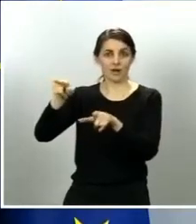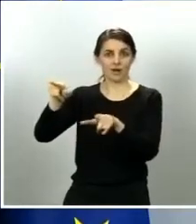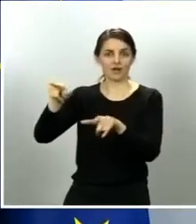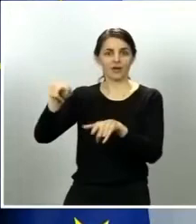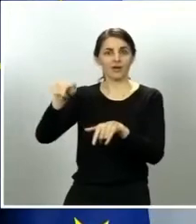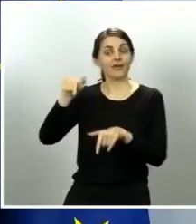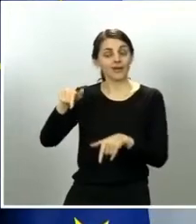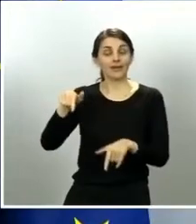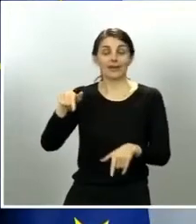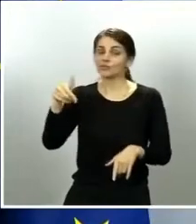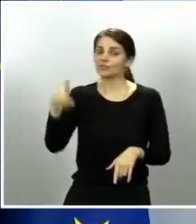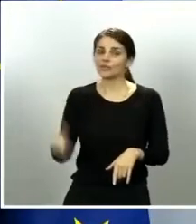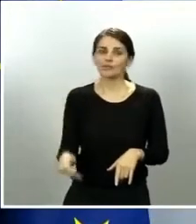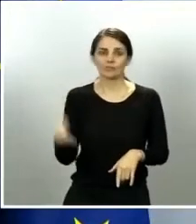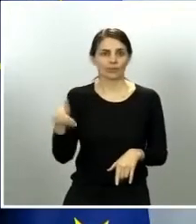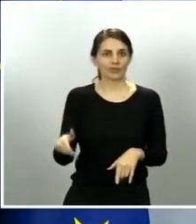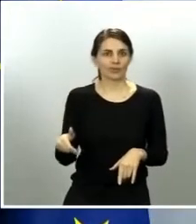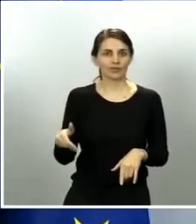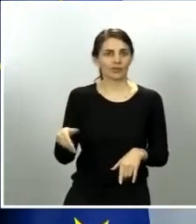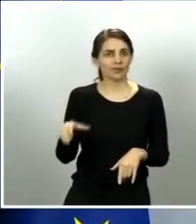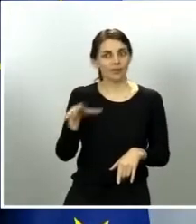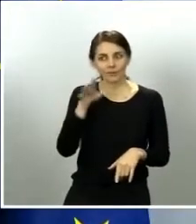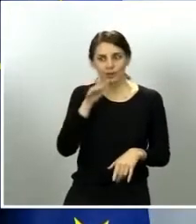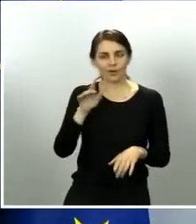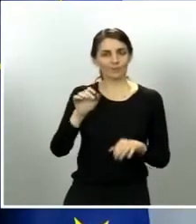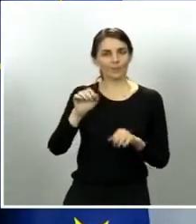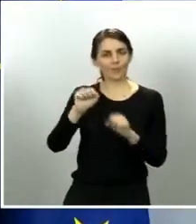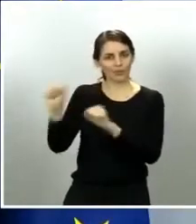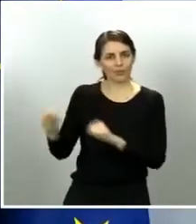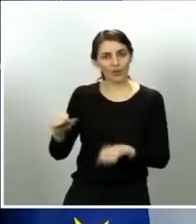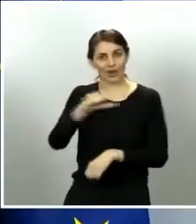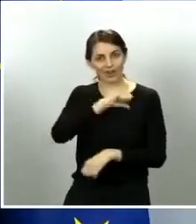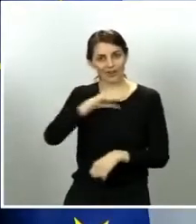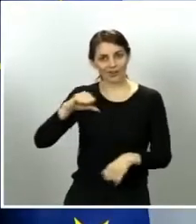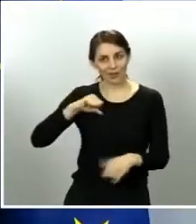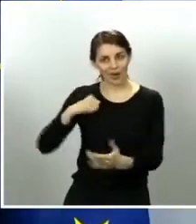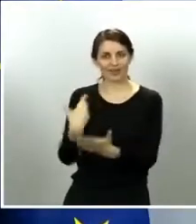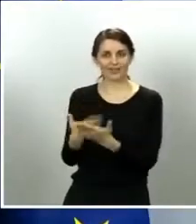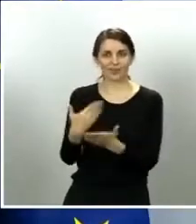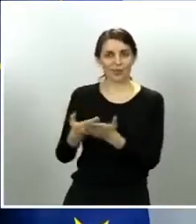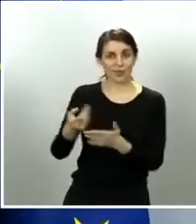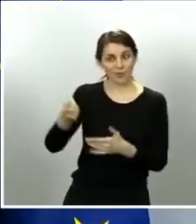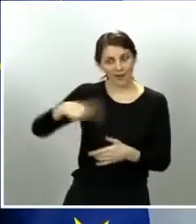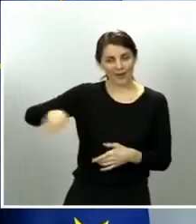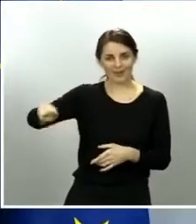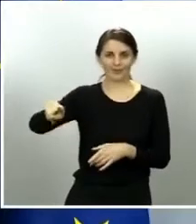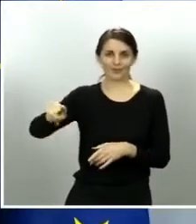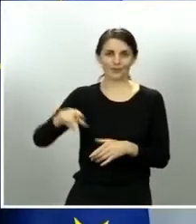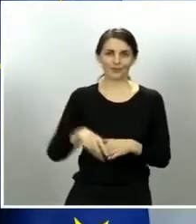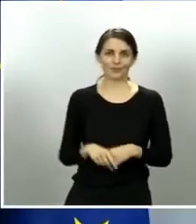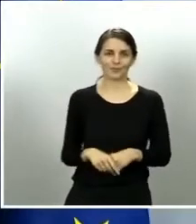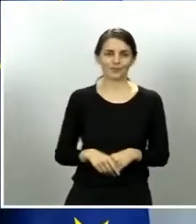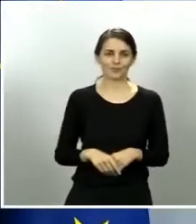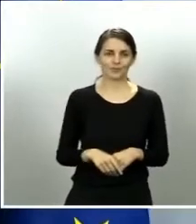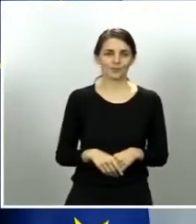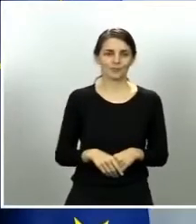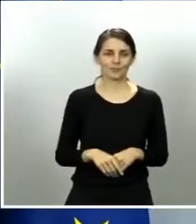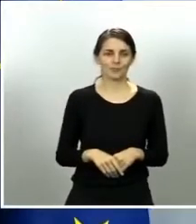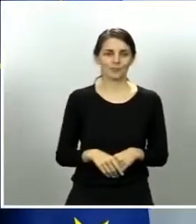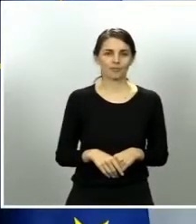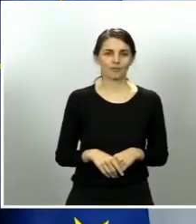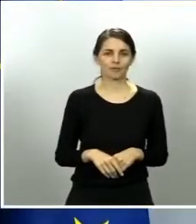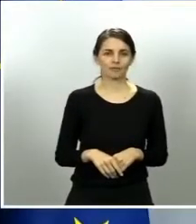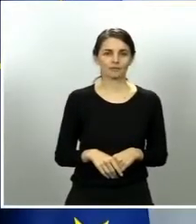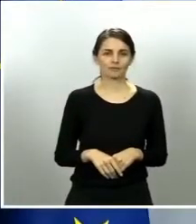de los equipos de protección personal de nuestras fuerzas y cuerpos, de nuestros hombres y mujeres. Nunca quiero dejar